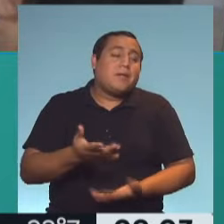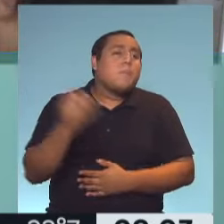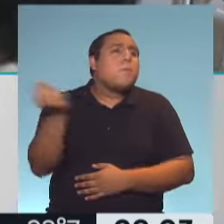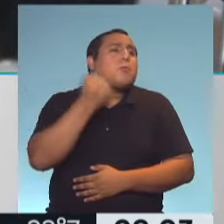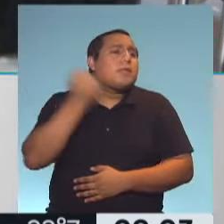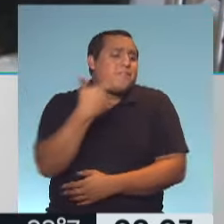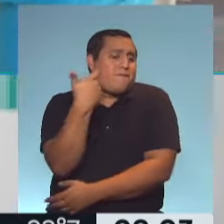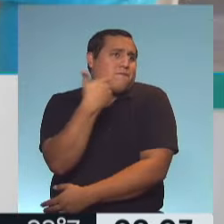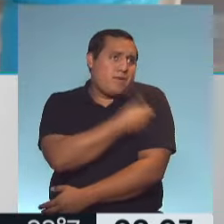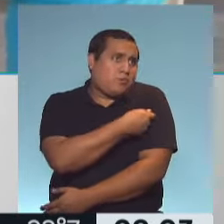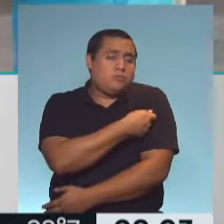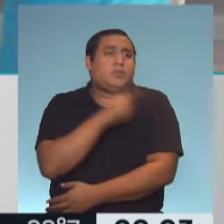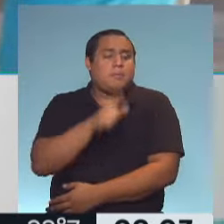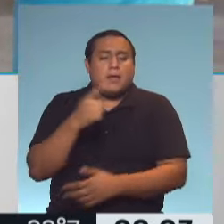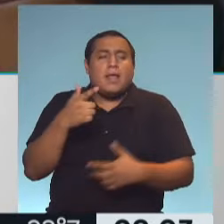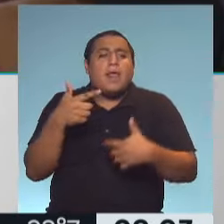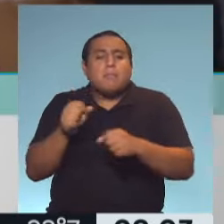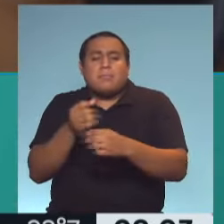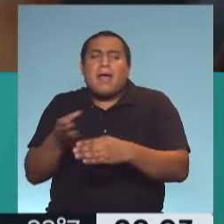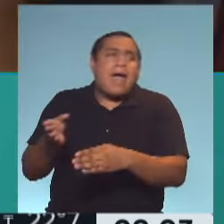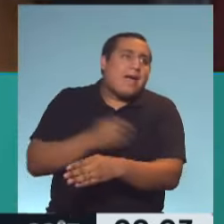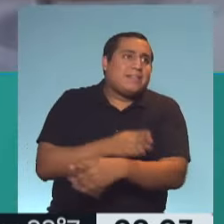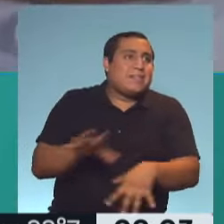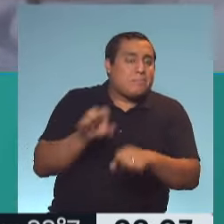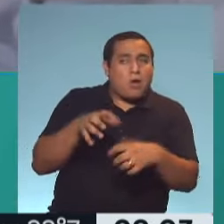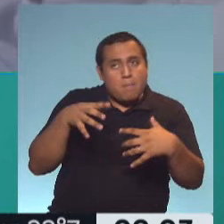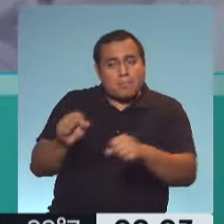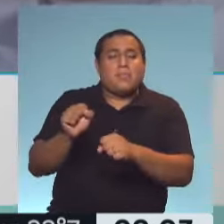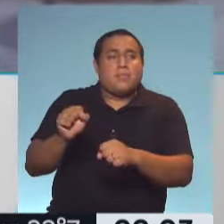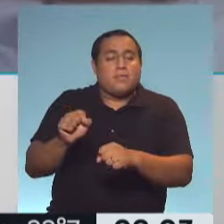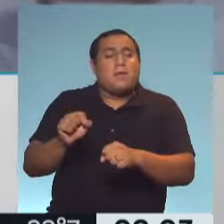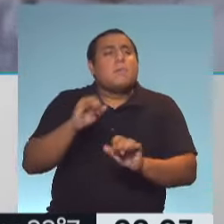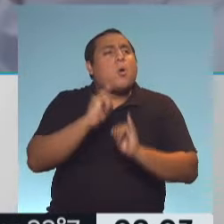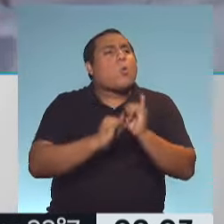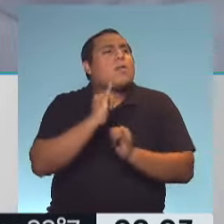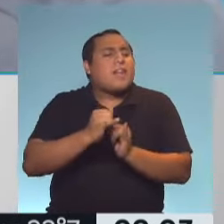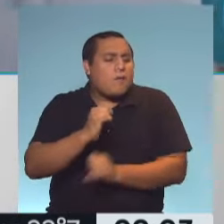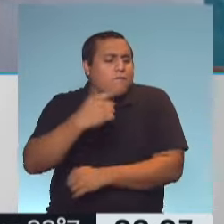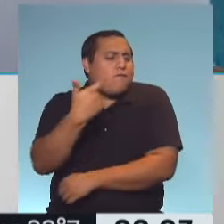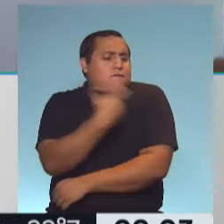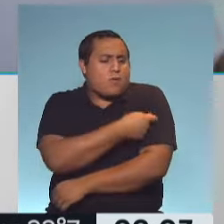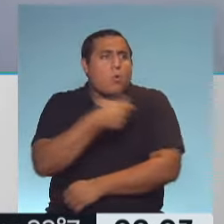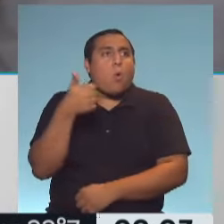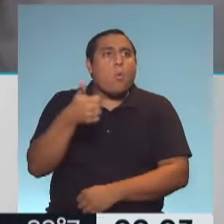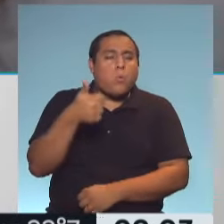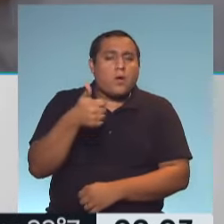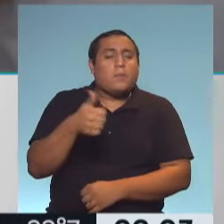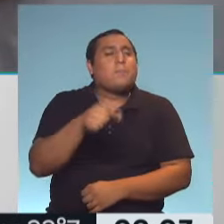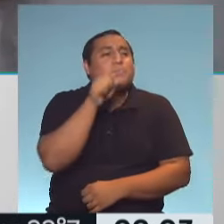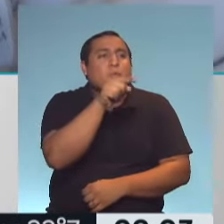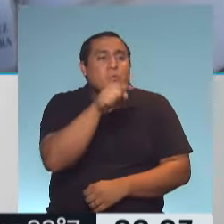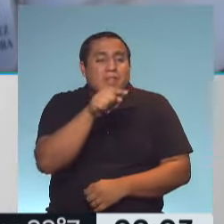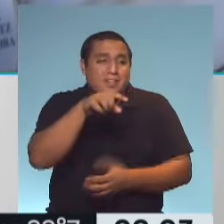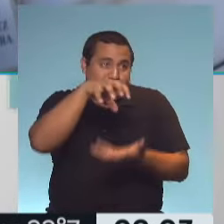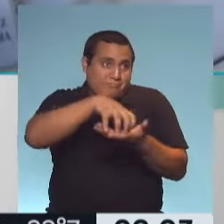decías, por otra parte, la detección precoz. Y a veces uno habla de la eficacia de las vacunas, ¿no? Ustedes desde la SAD hicieron un